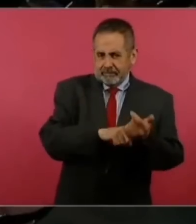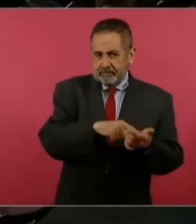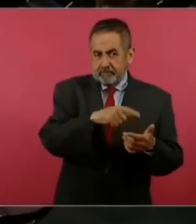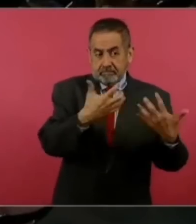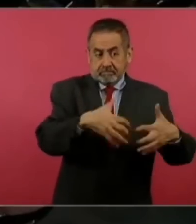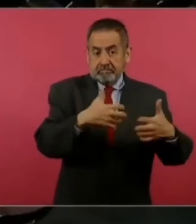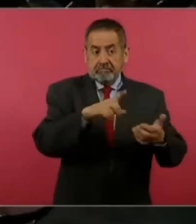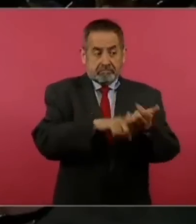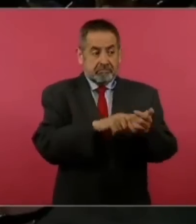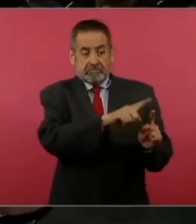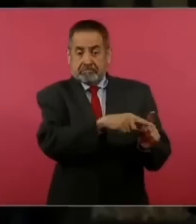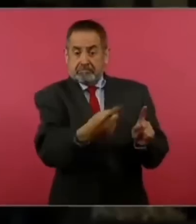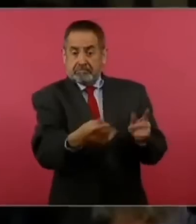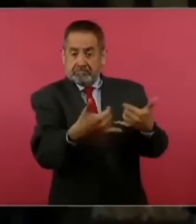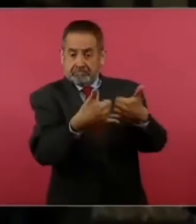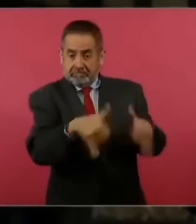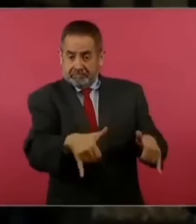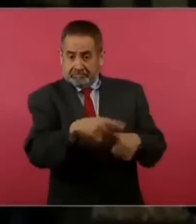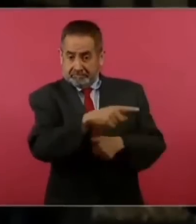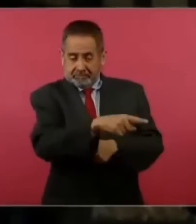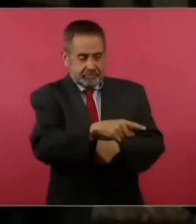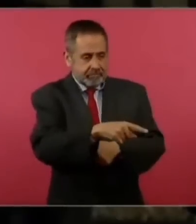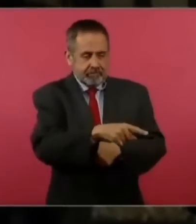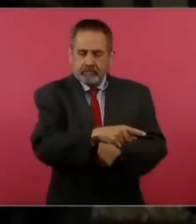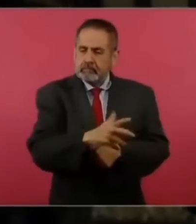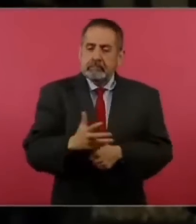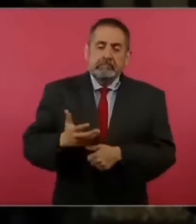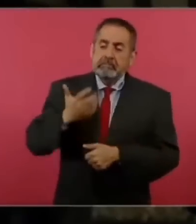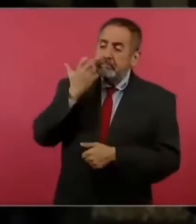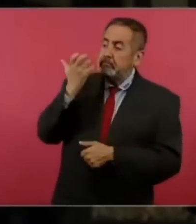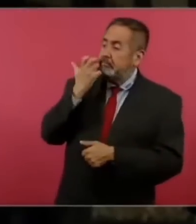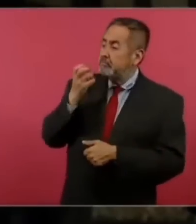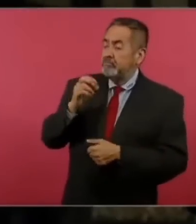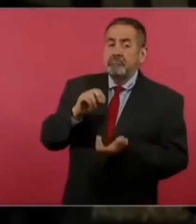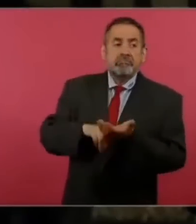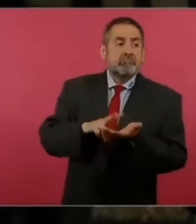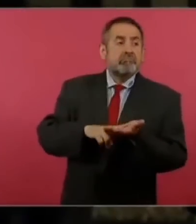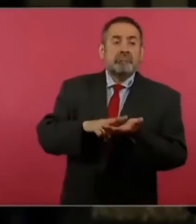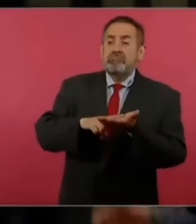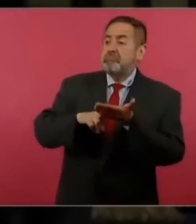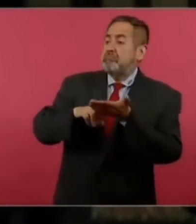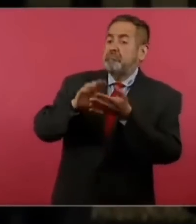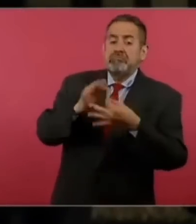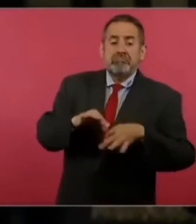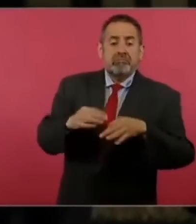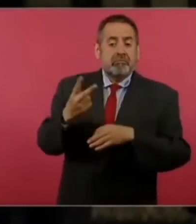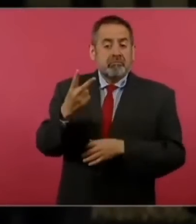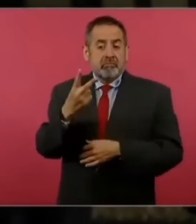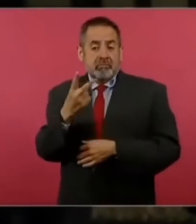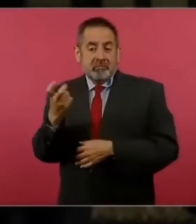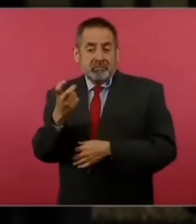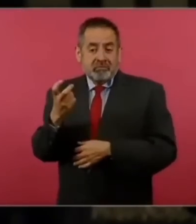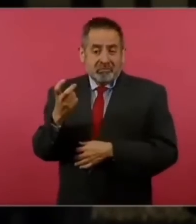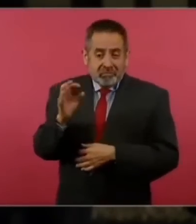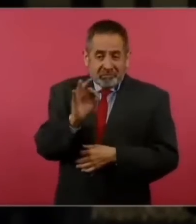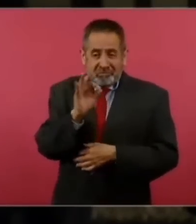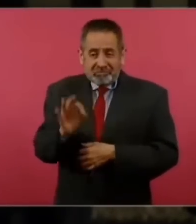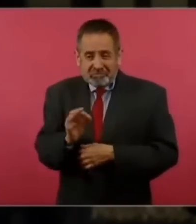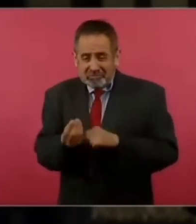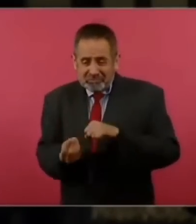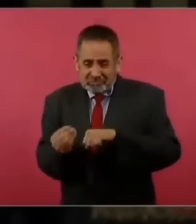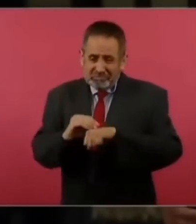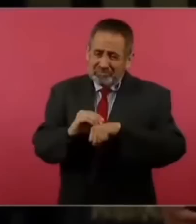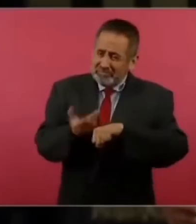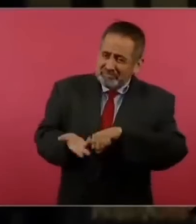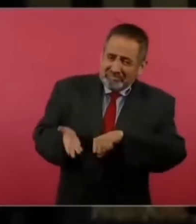este infló de manera hasta un 200 por ciento el costo de insumos en equipo